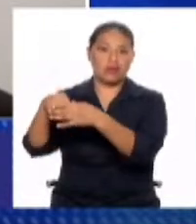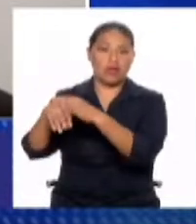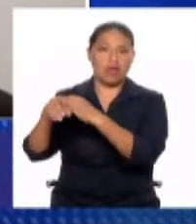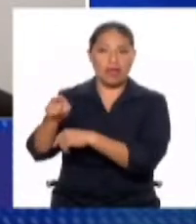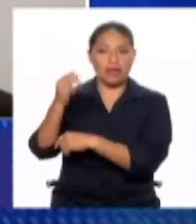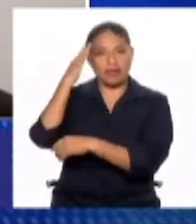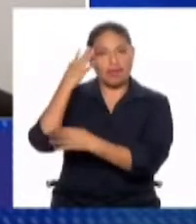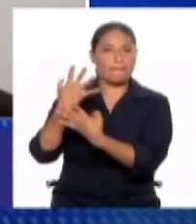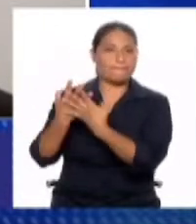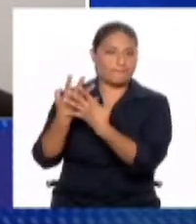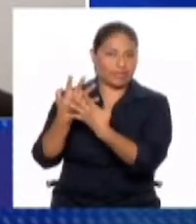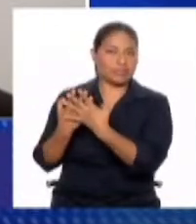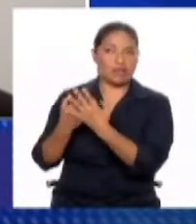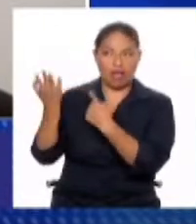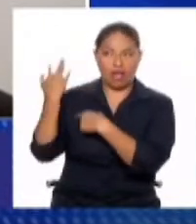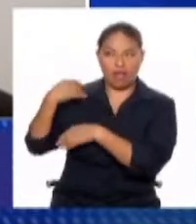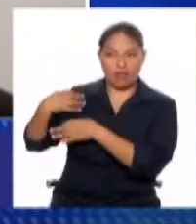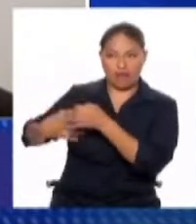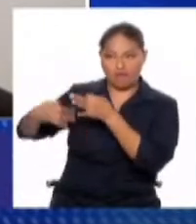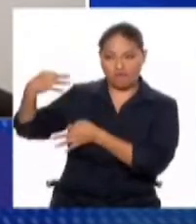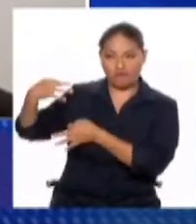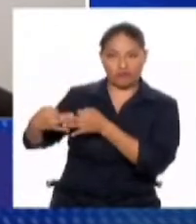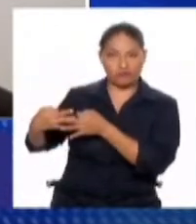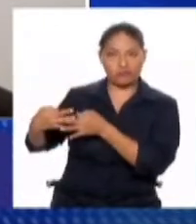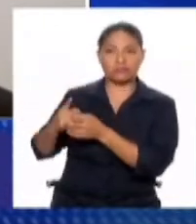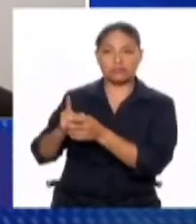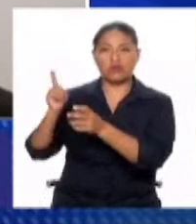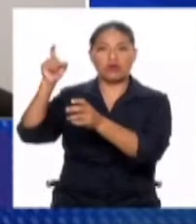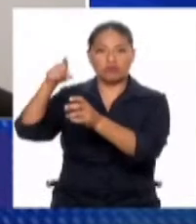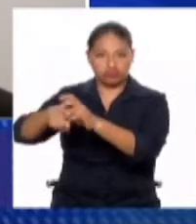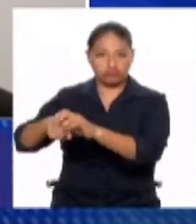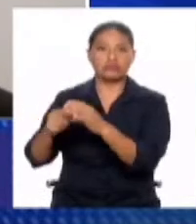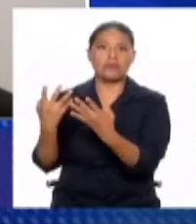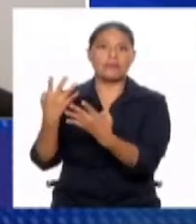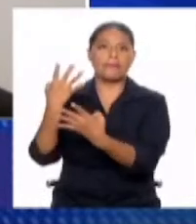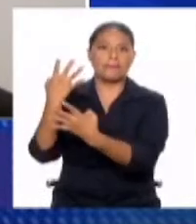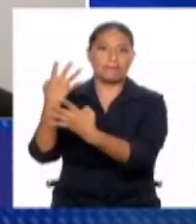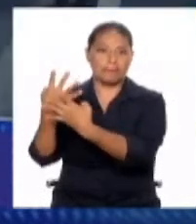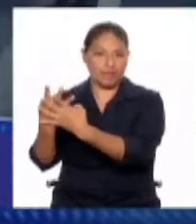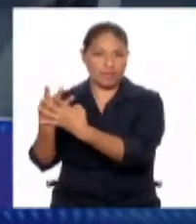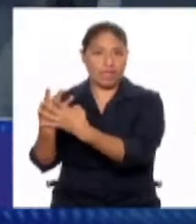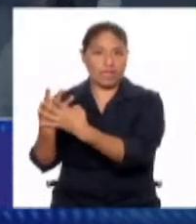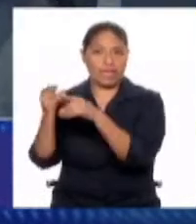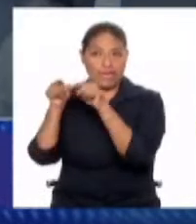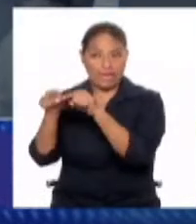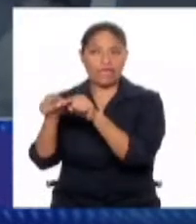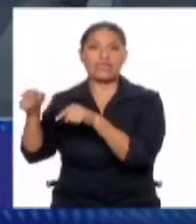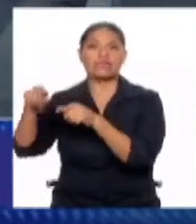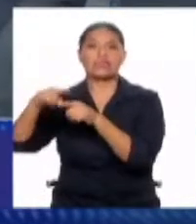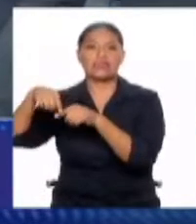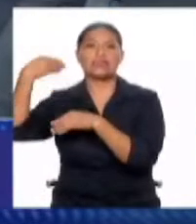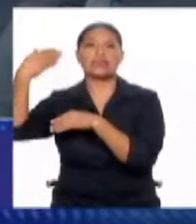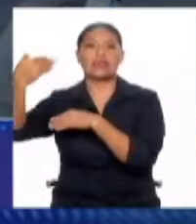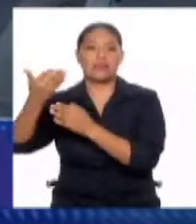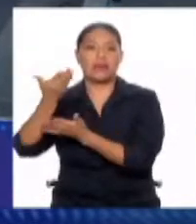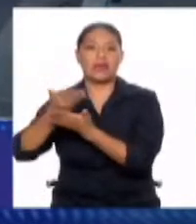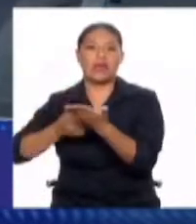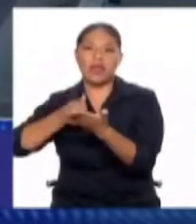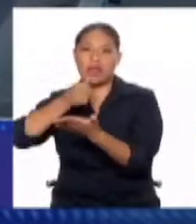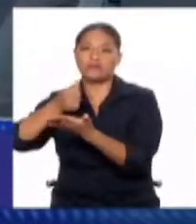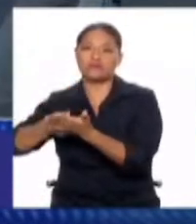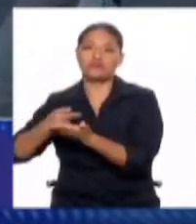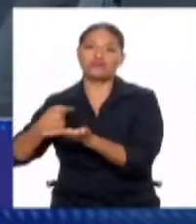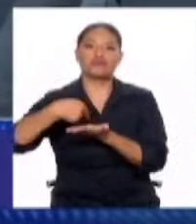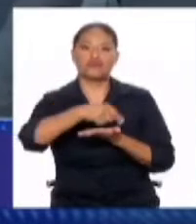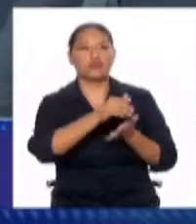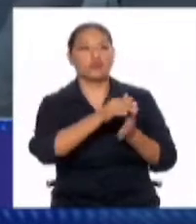prisión preventiva que ha ordenado el juez, él debe solicitar, en forma posterior, una variación